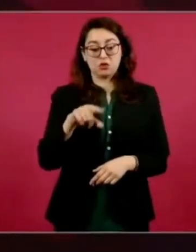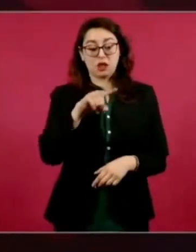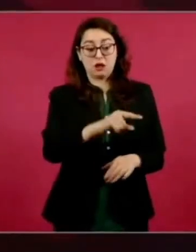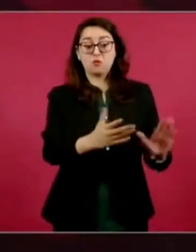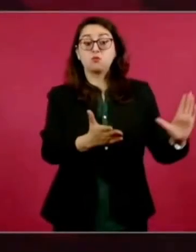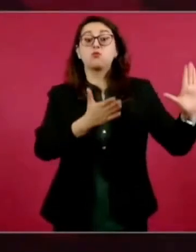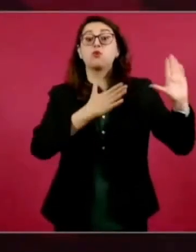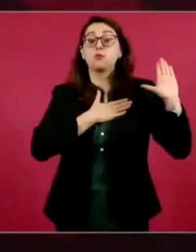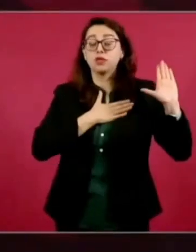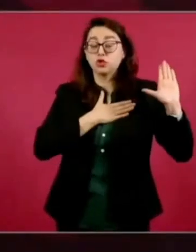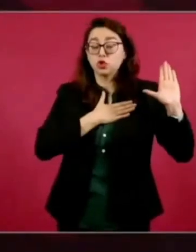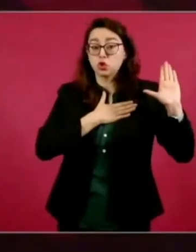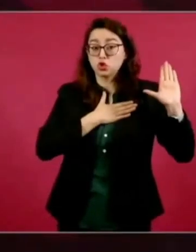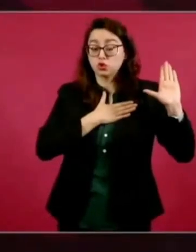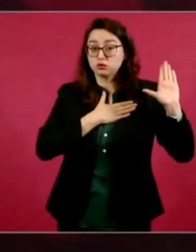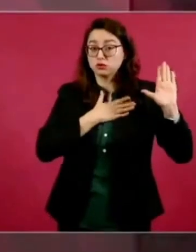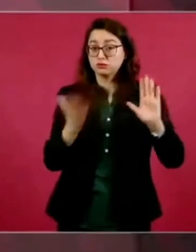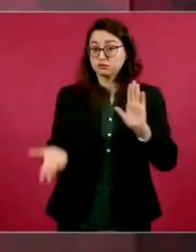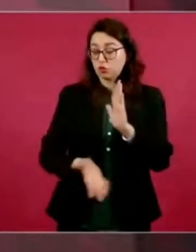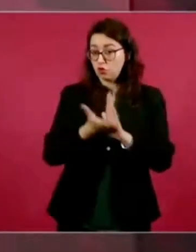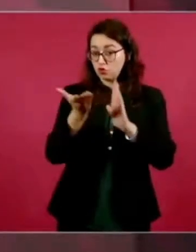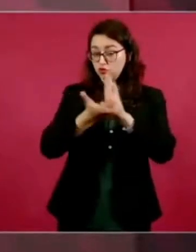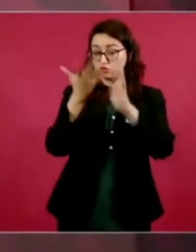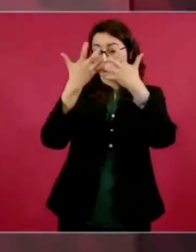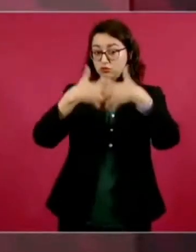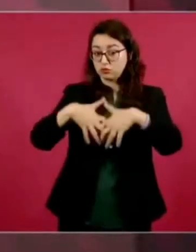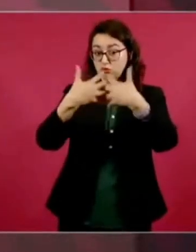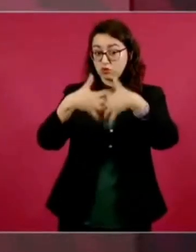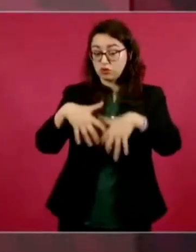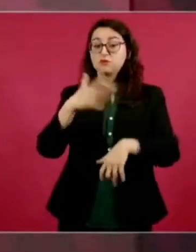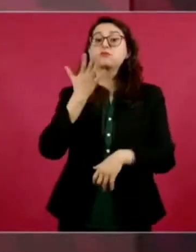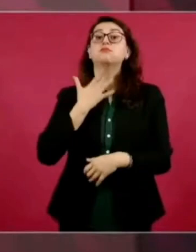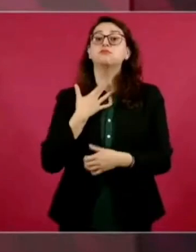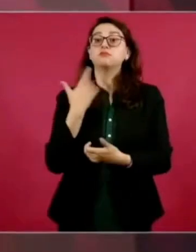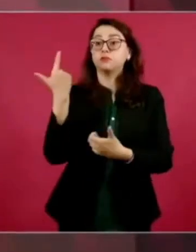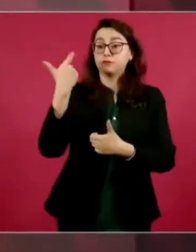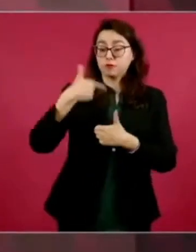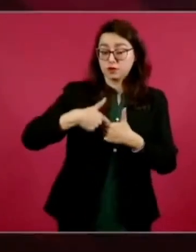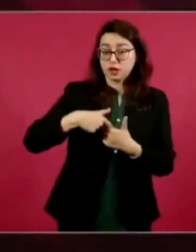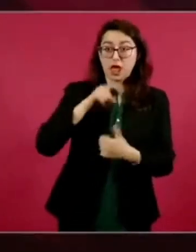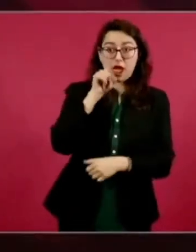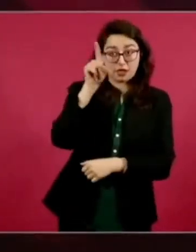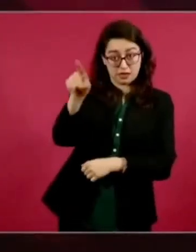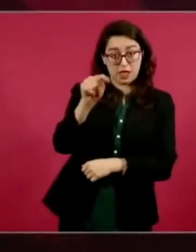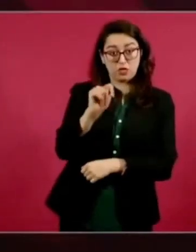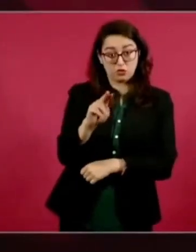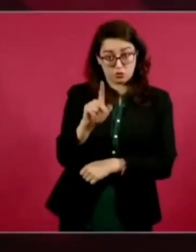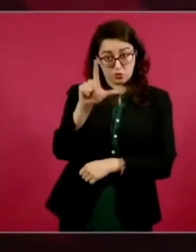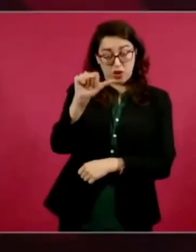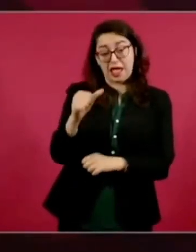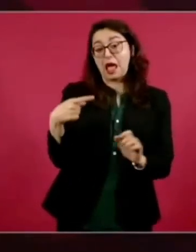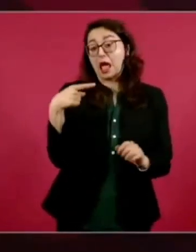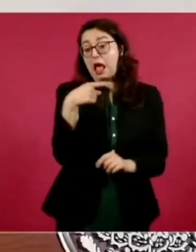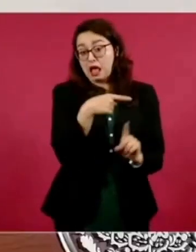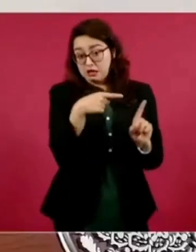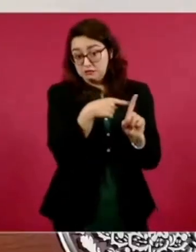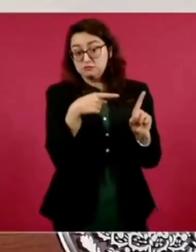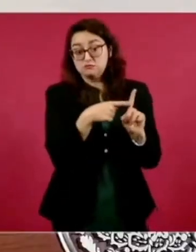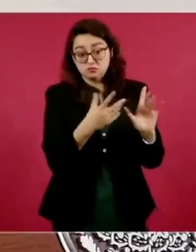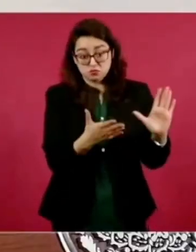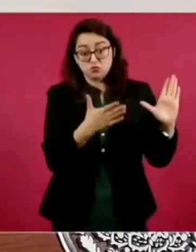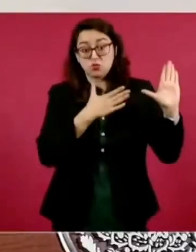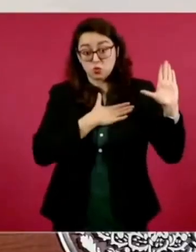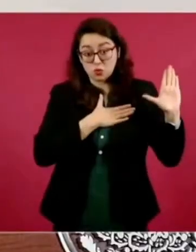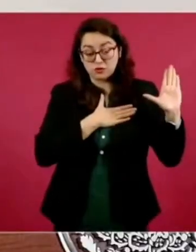en Tula, precisamente, para los